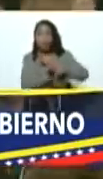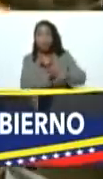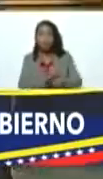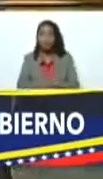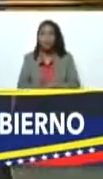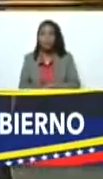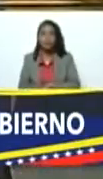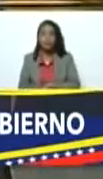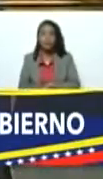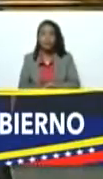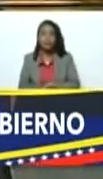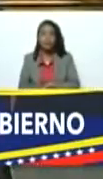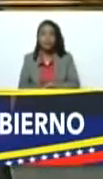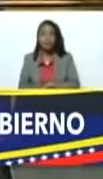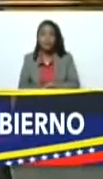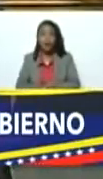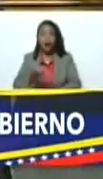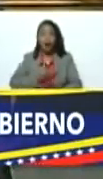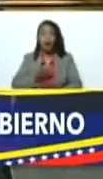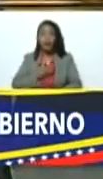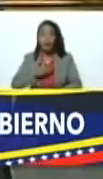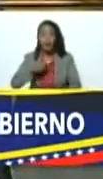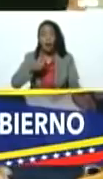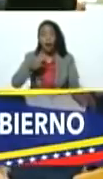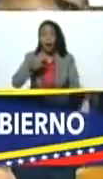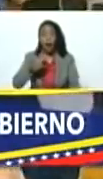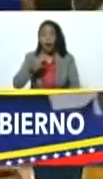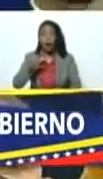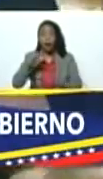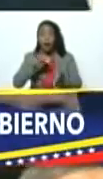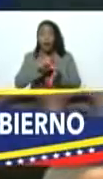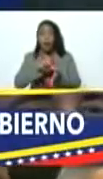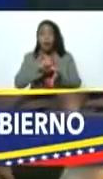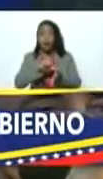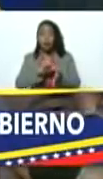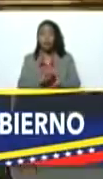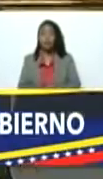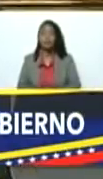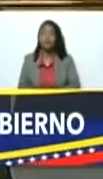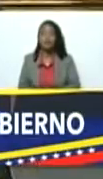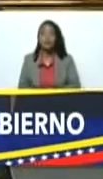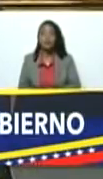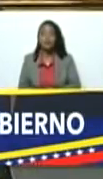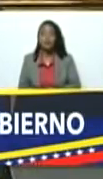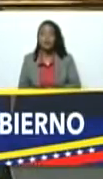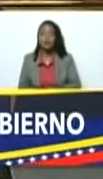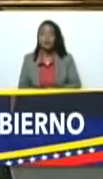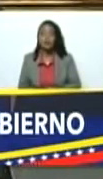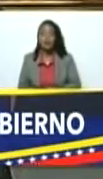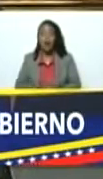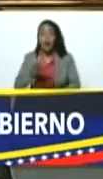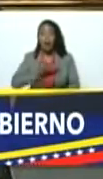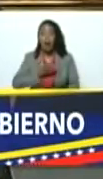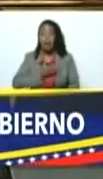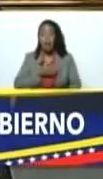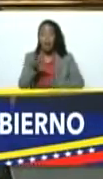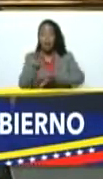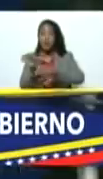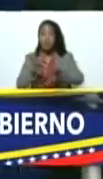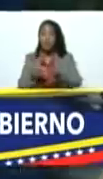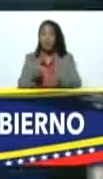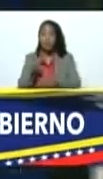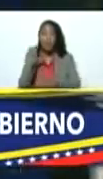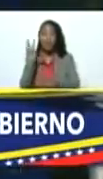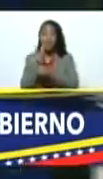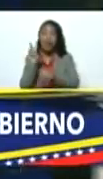el alcalde de Coro, Henry Hernández, el alcalde del municipio Vargas,